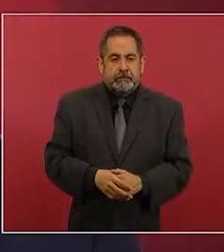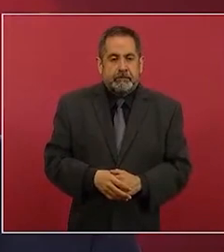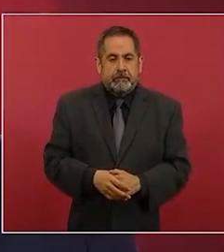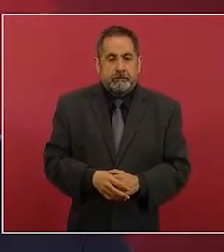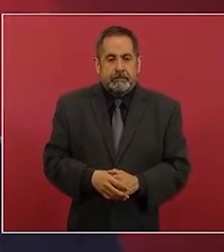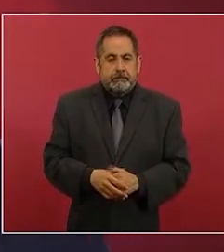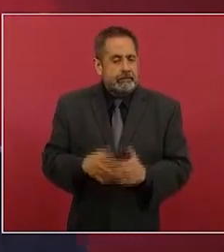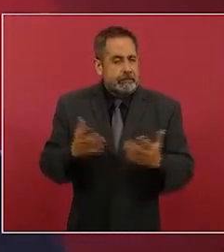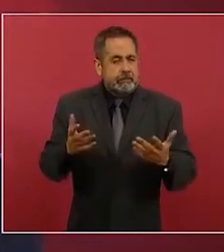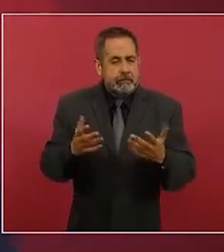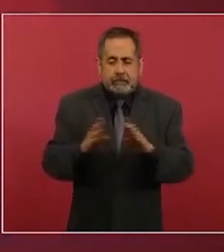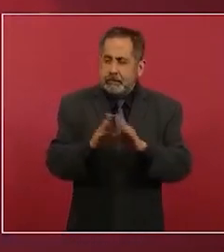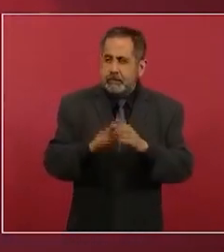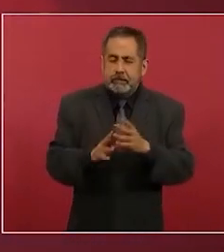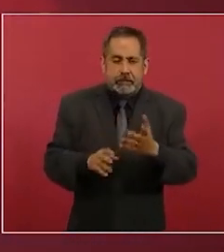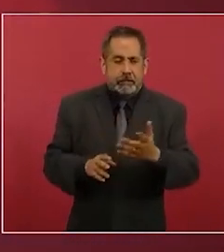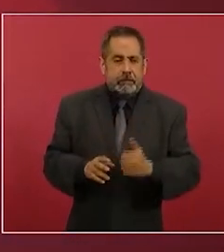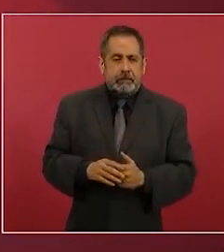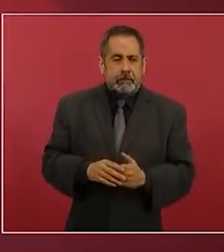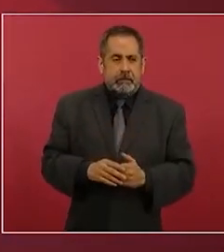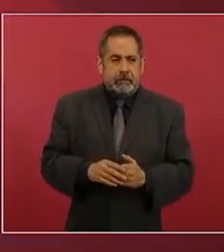Entonces, cómo es